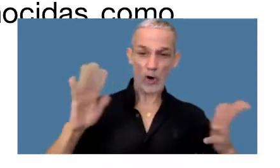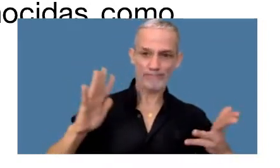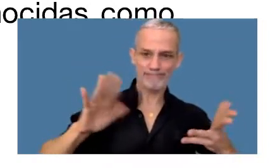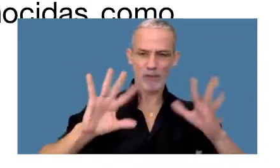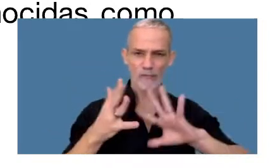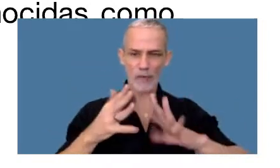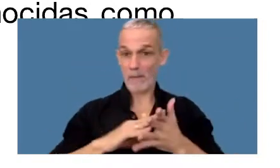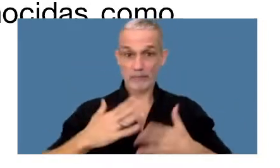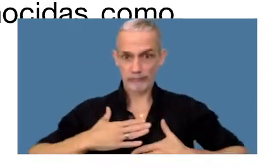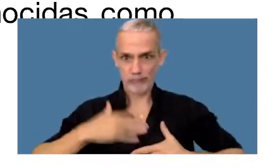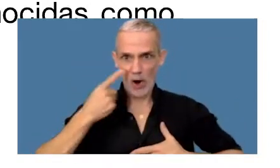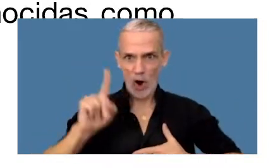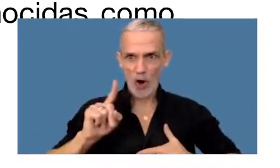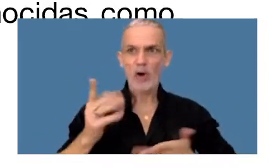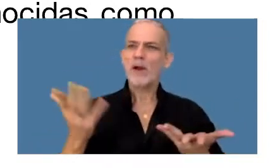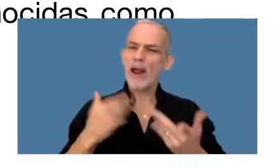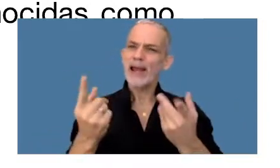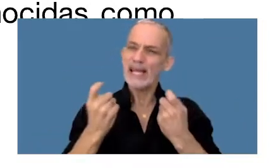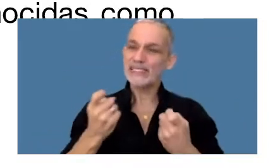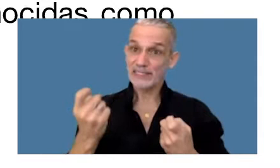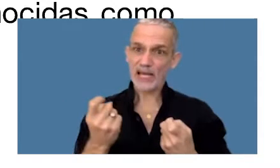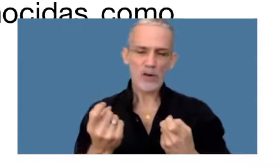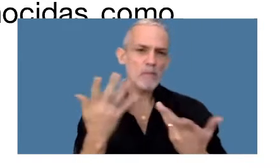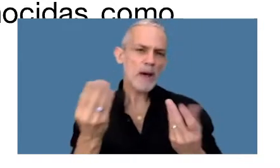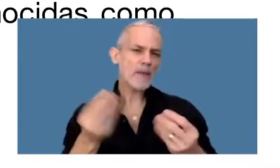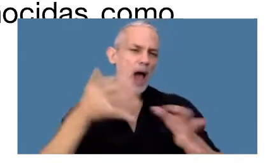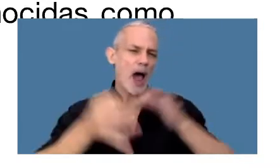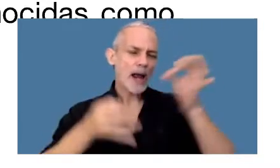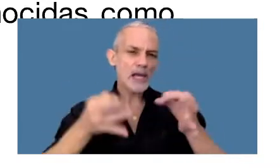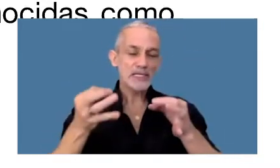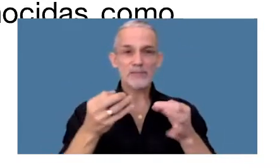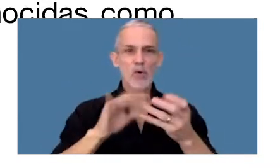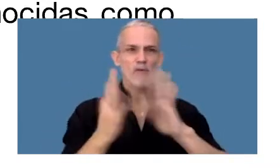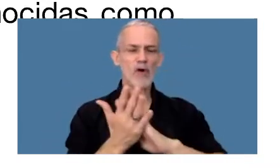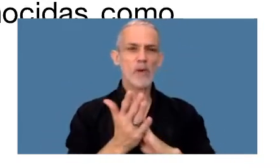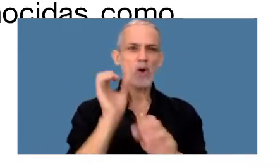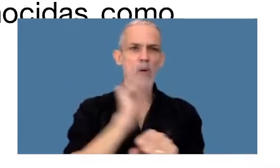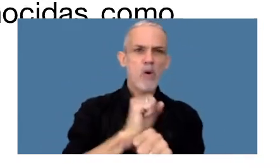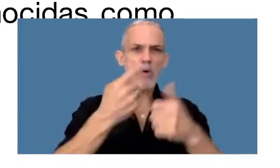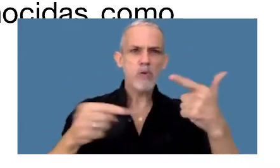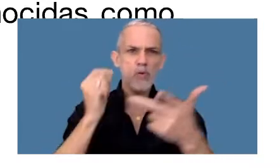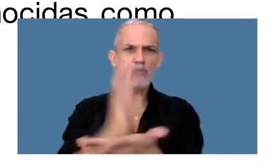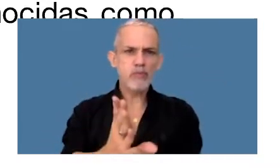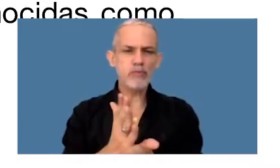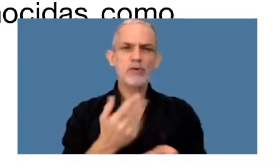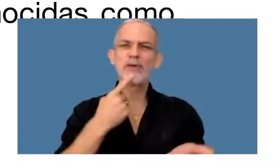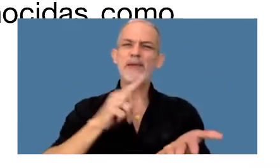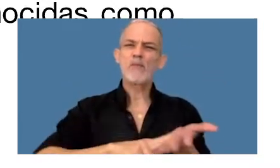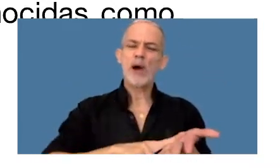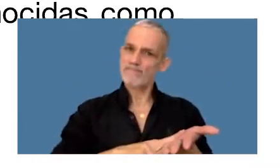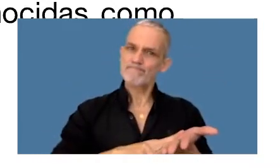por mí pero necesario al momento de analizar los tipos penales del régimen penal tributario